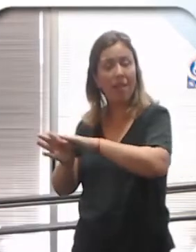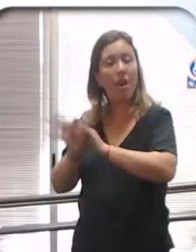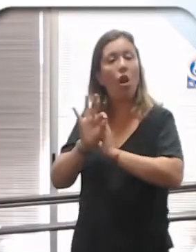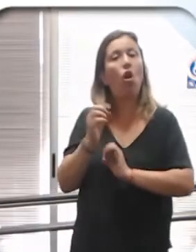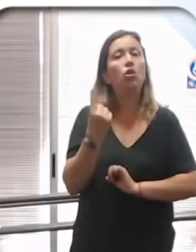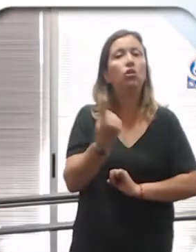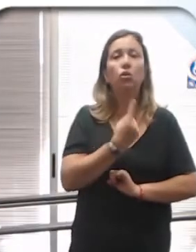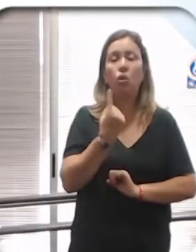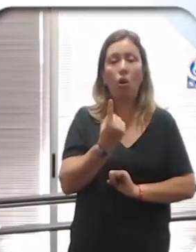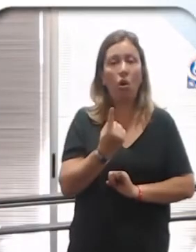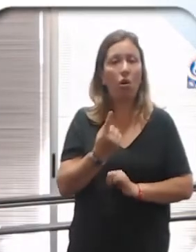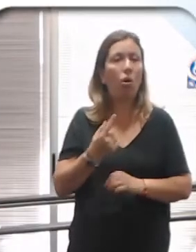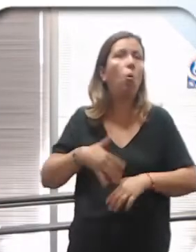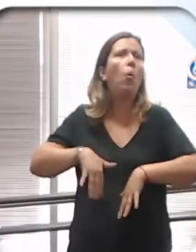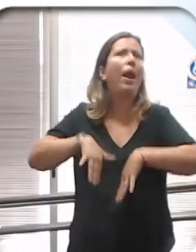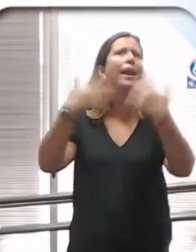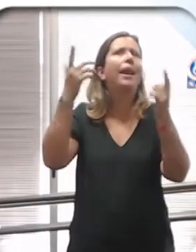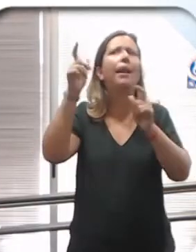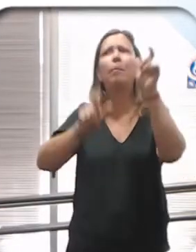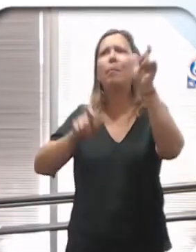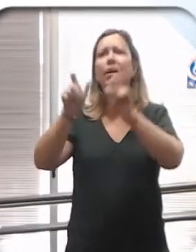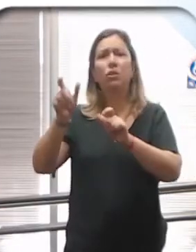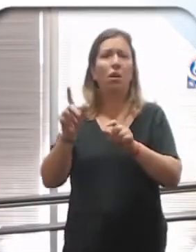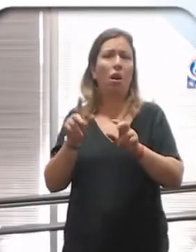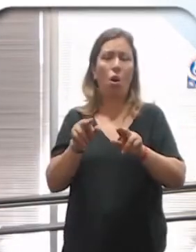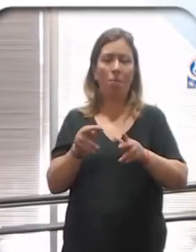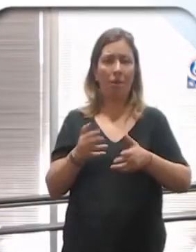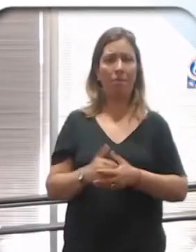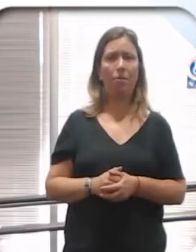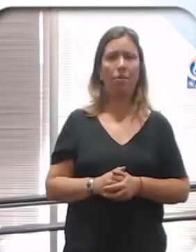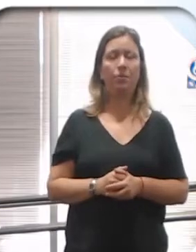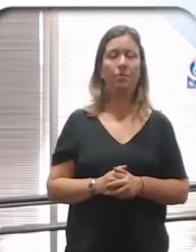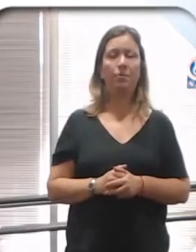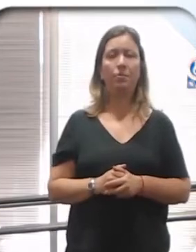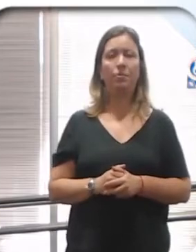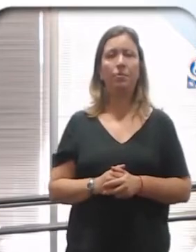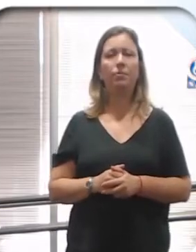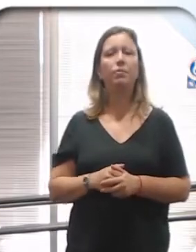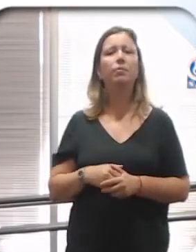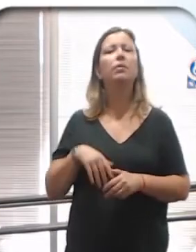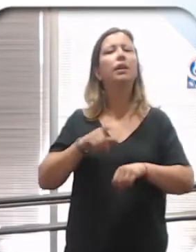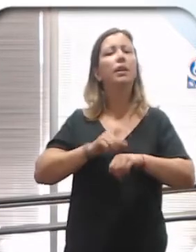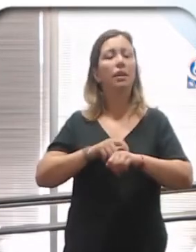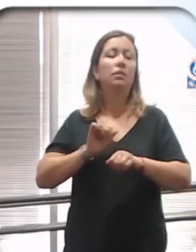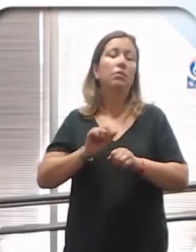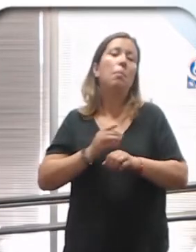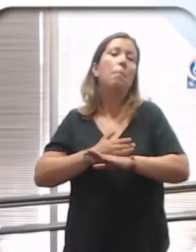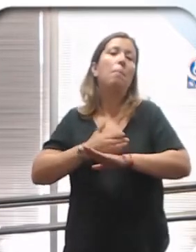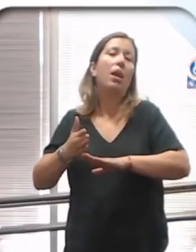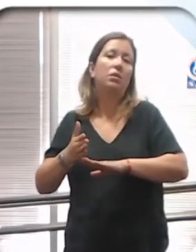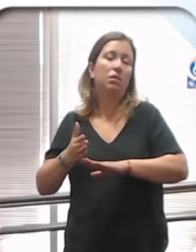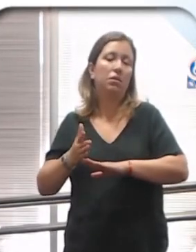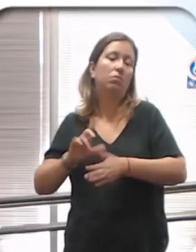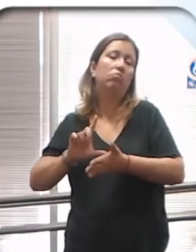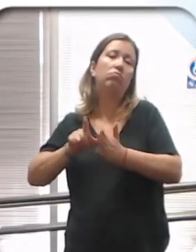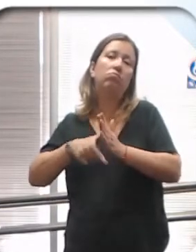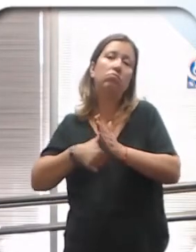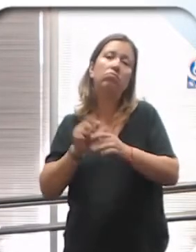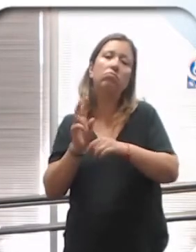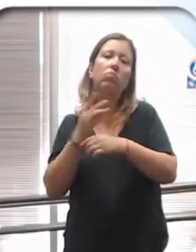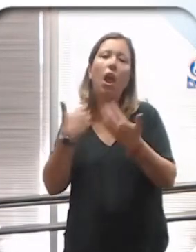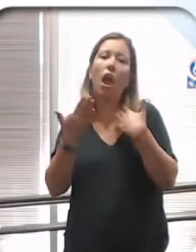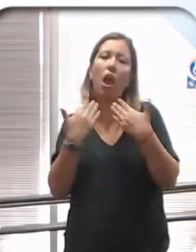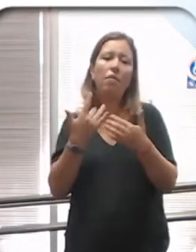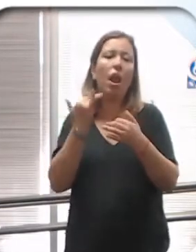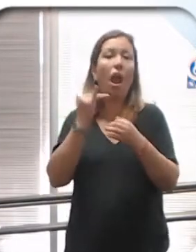Como lo haríamos con cualquier otra persona. Y reservar más tiempo en pacientes que